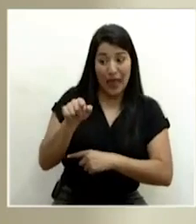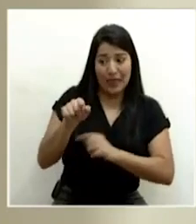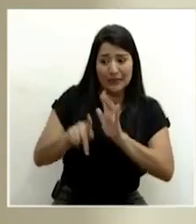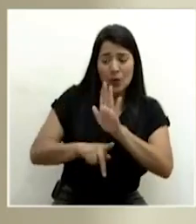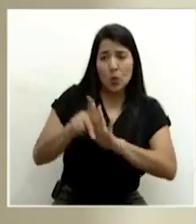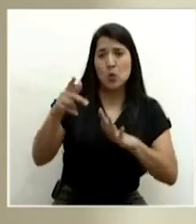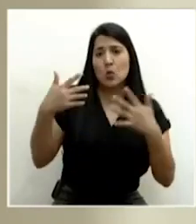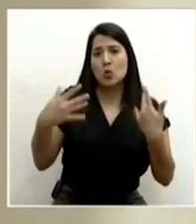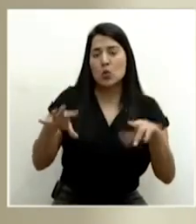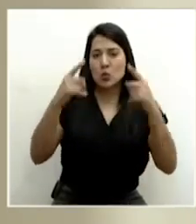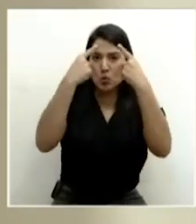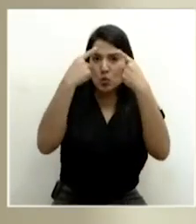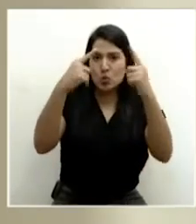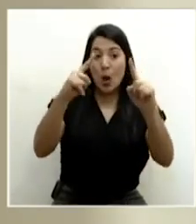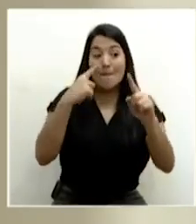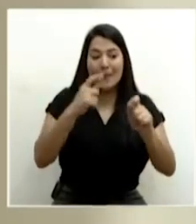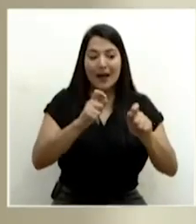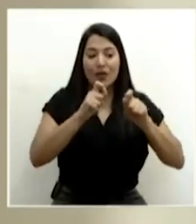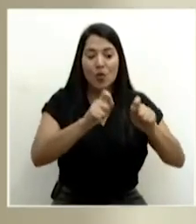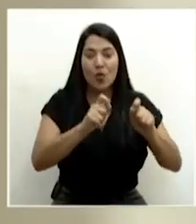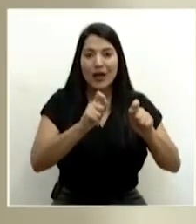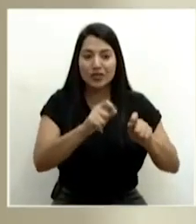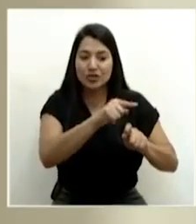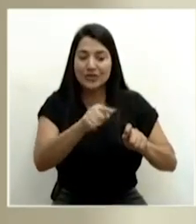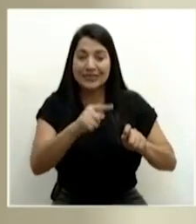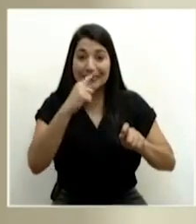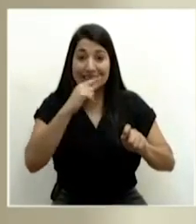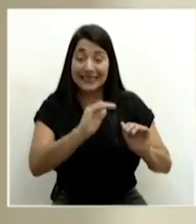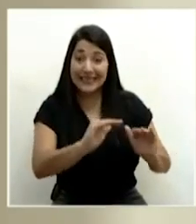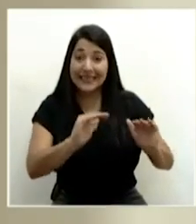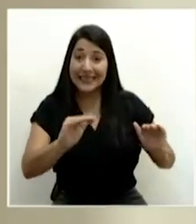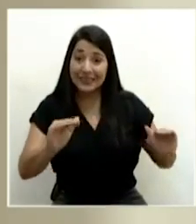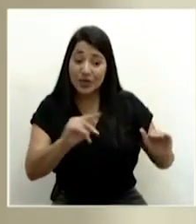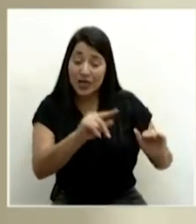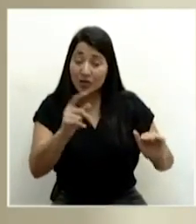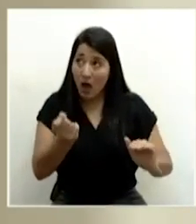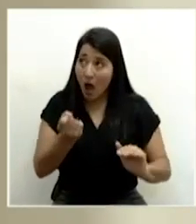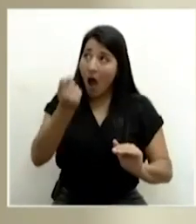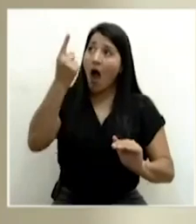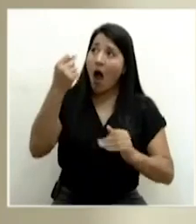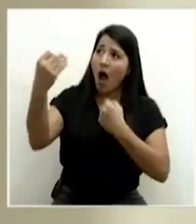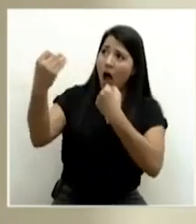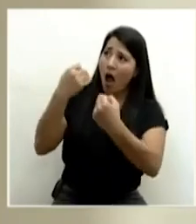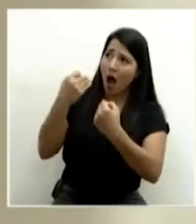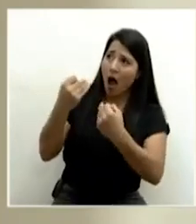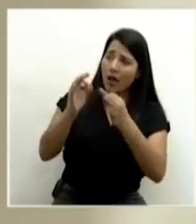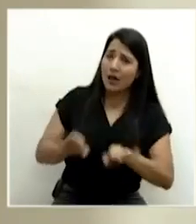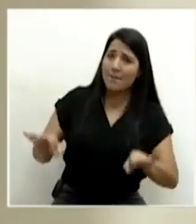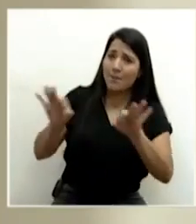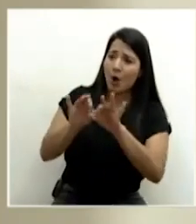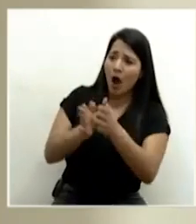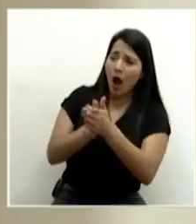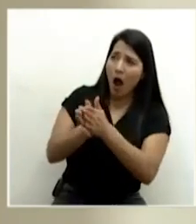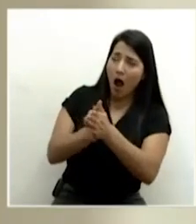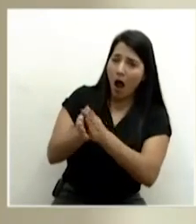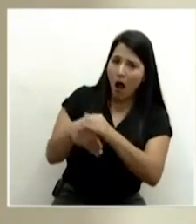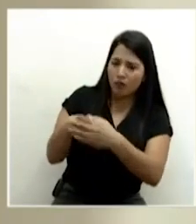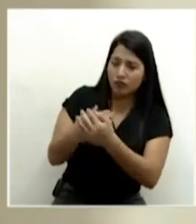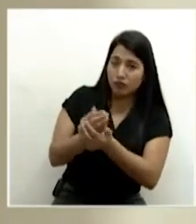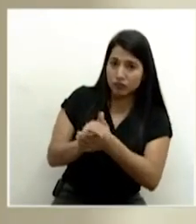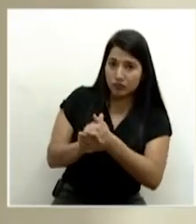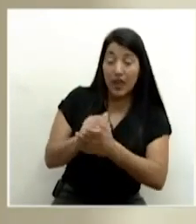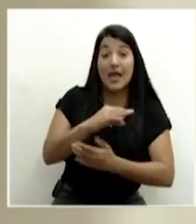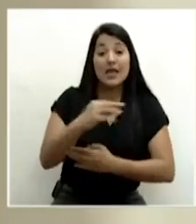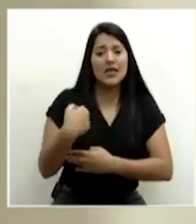en la educación de nuestros niños, de la importancia de lavarse las manos. Y el refuerzo que hemos